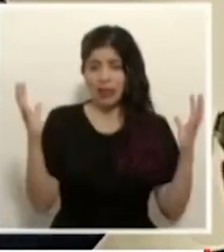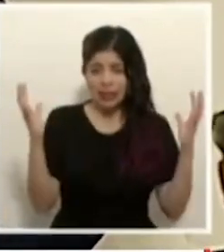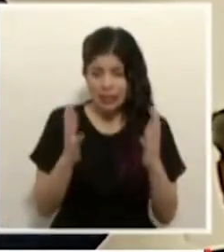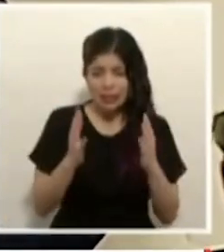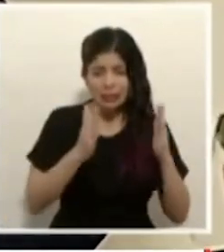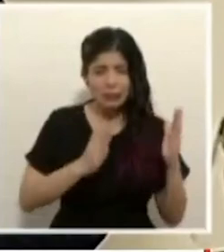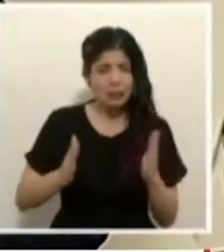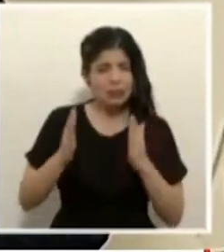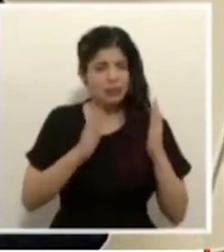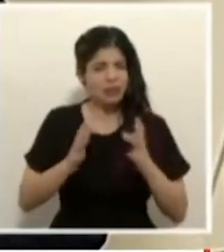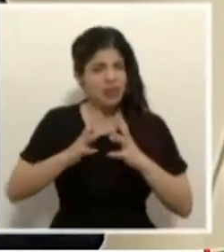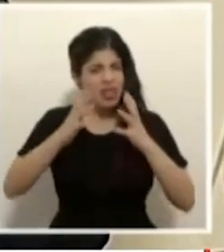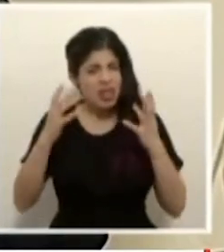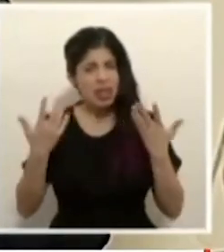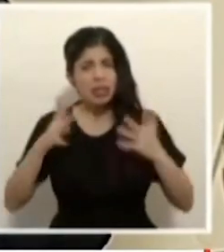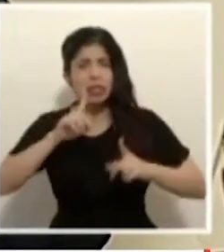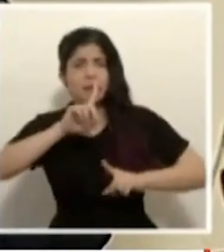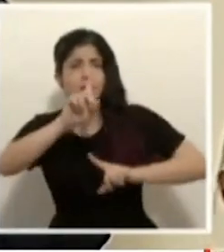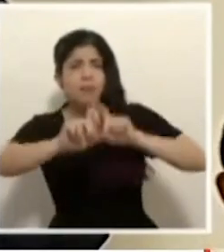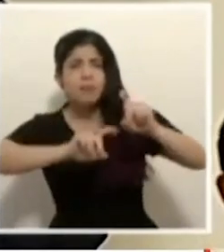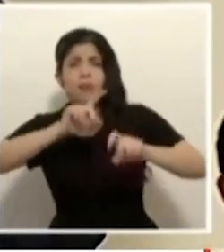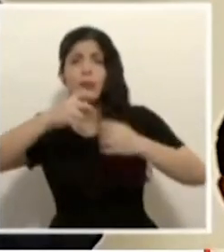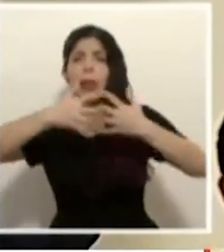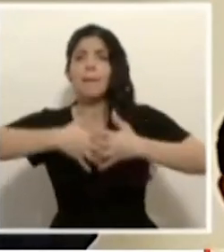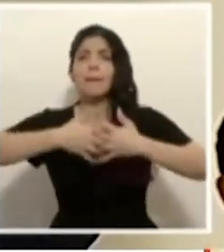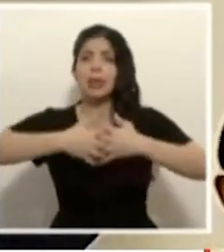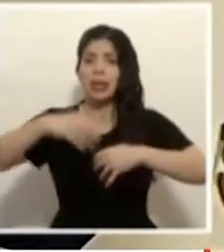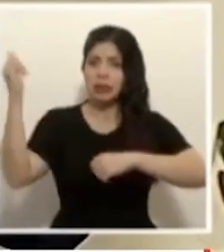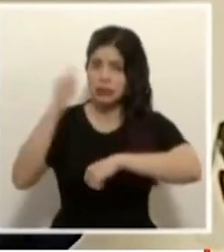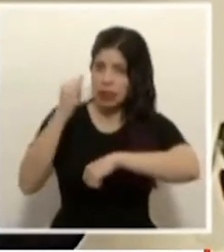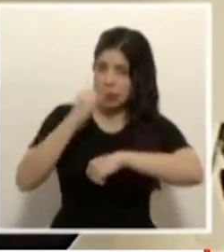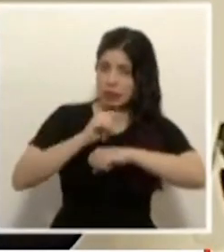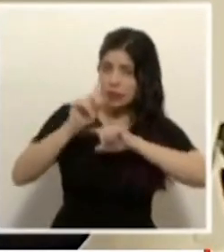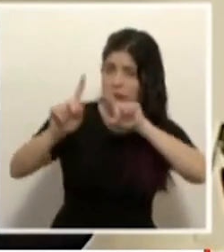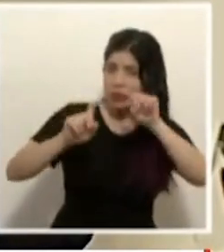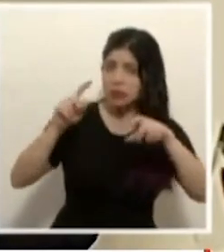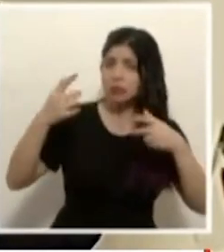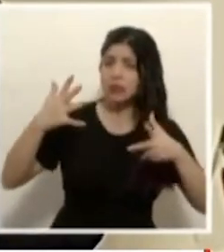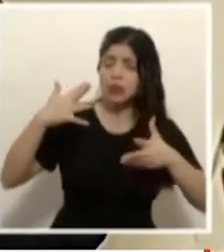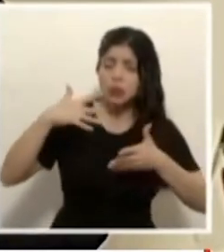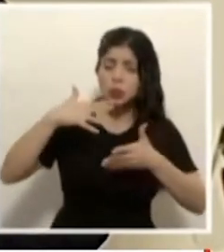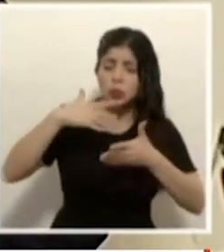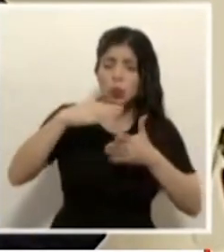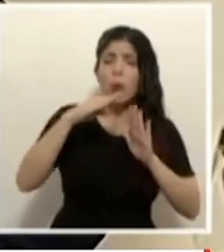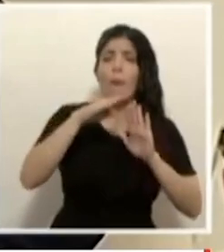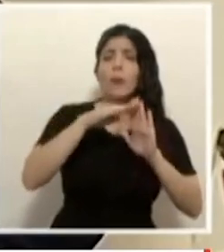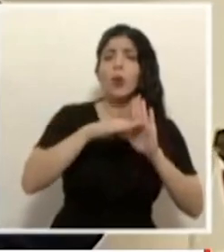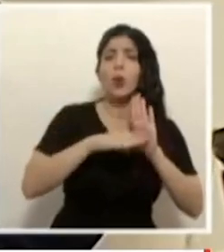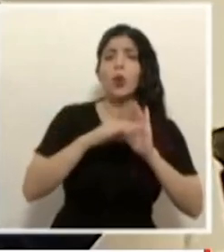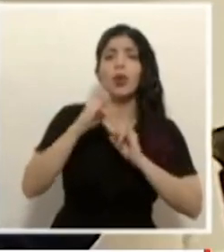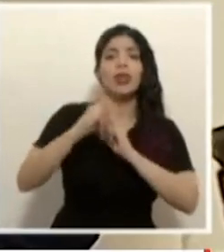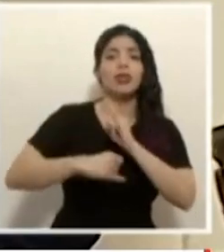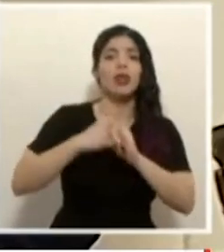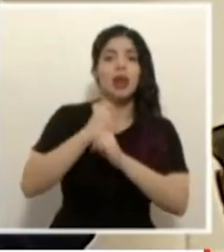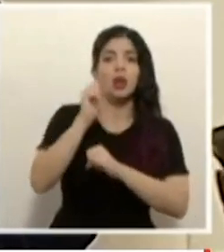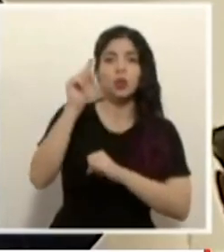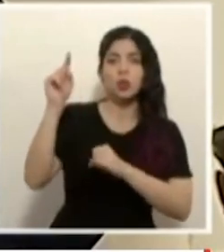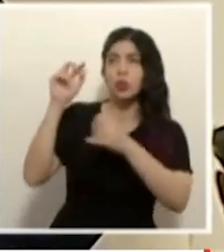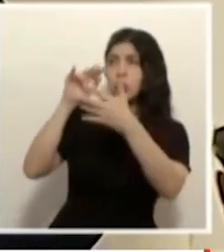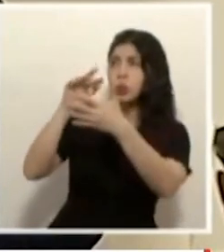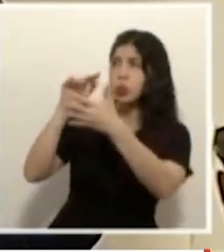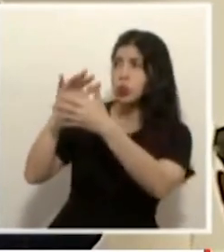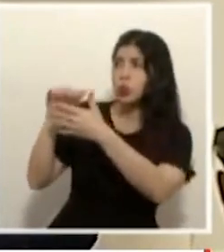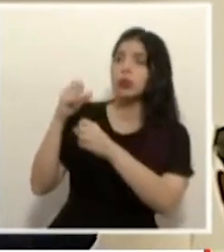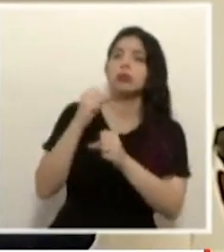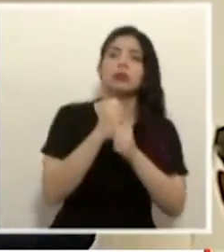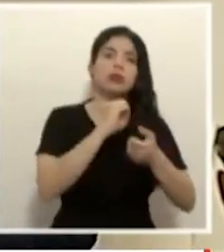planificación se ha consultado las líneas aéreas en esta materia se han estudiado los protocolos internacionales se ha trabajado con el